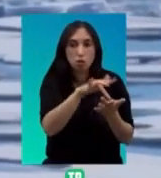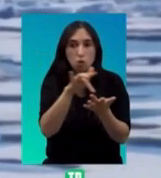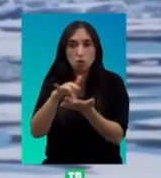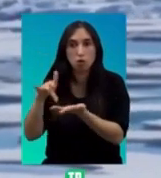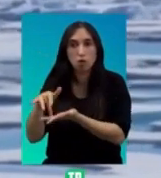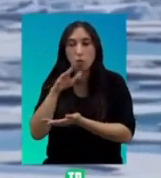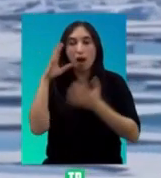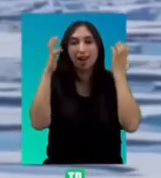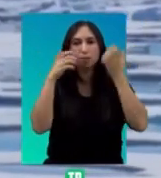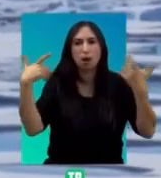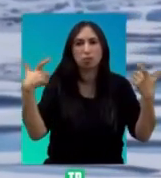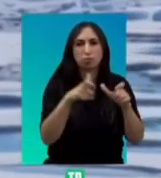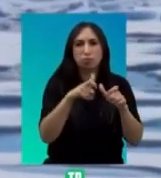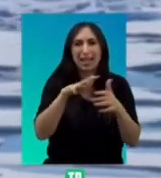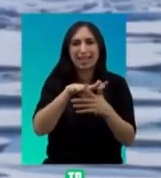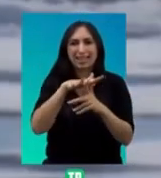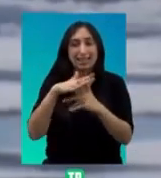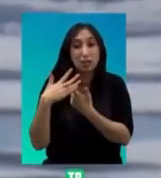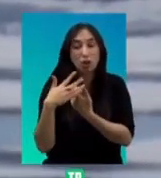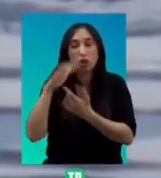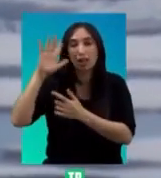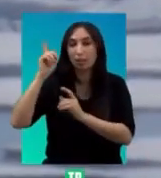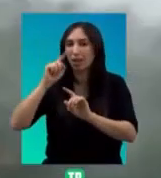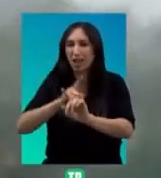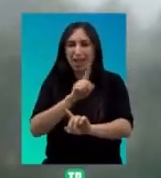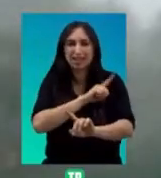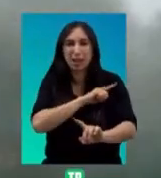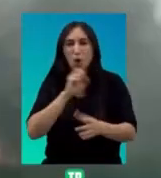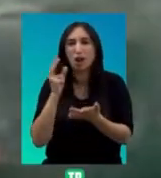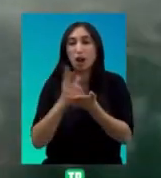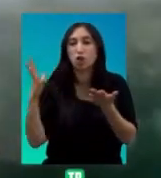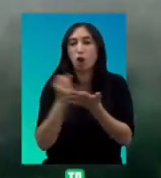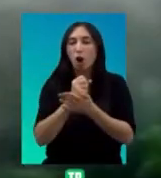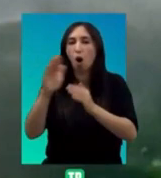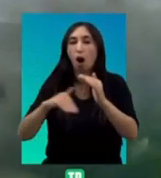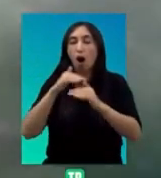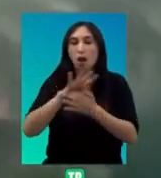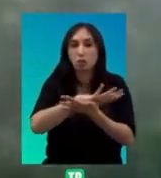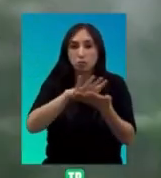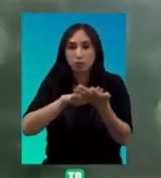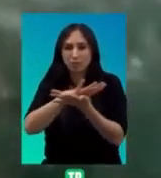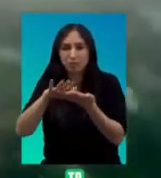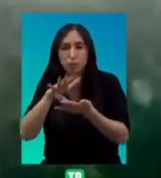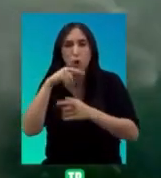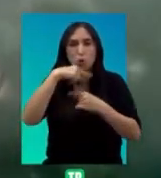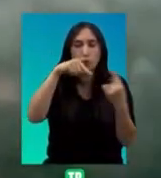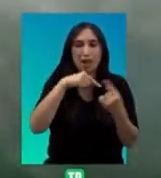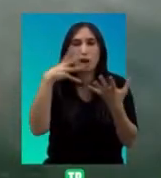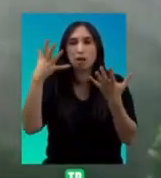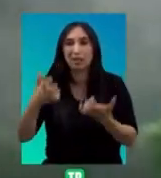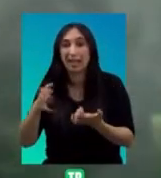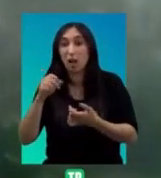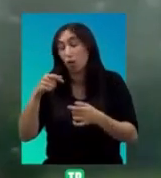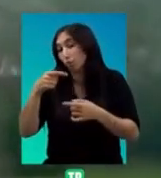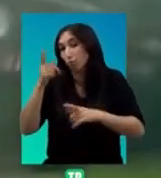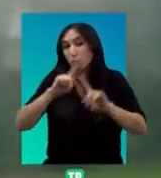...especies que se extinguen, eventos climáticos extremos... ...que baten todos los récords conocidos... ...zonas devastadas por huracanes, sequías... ...o